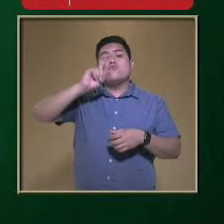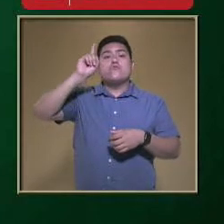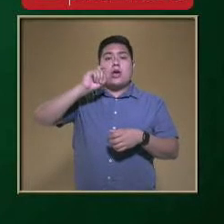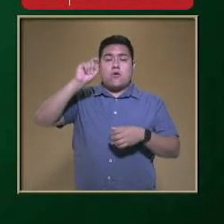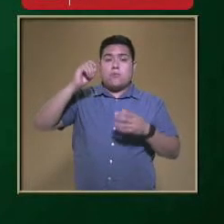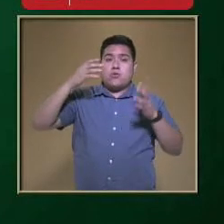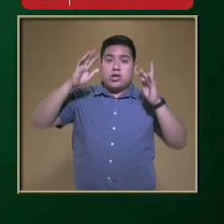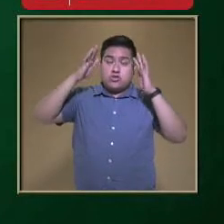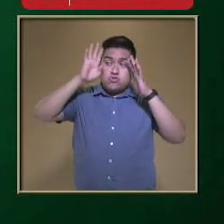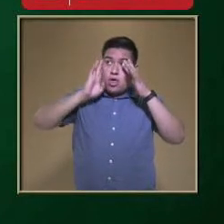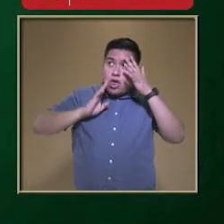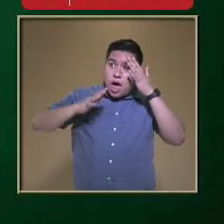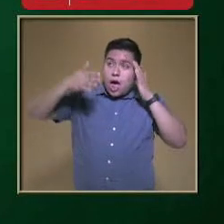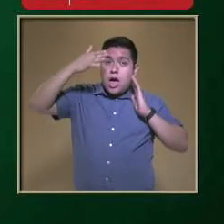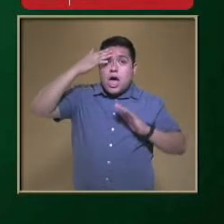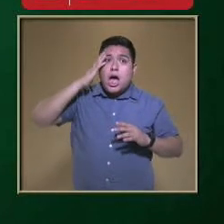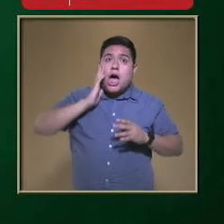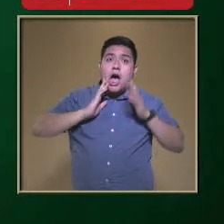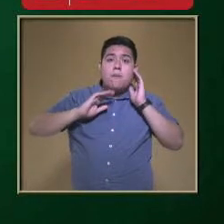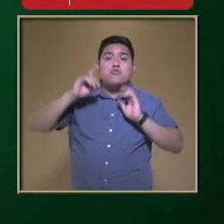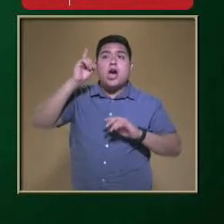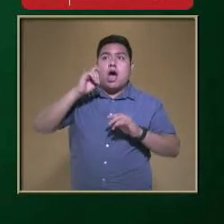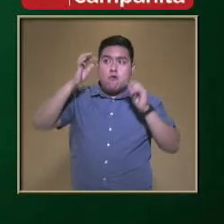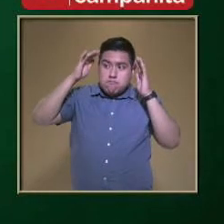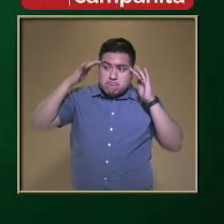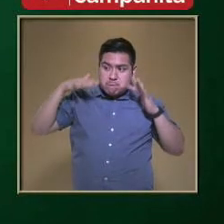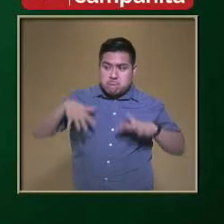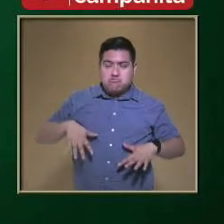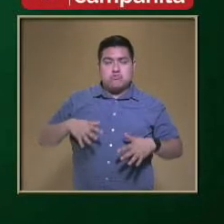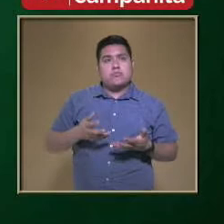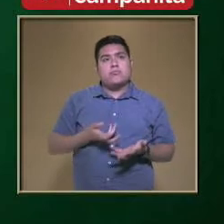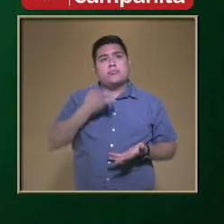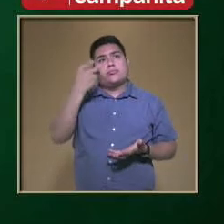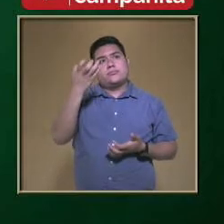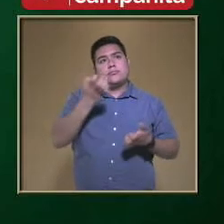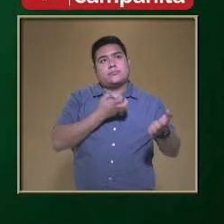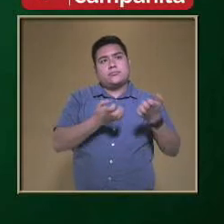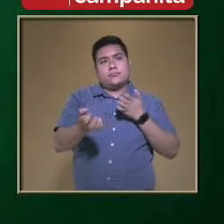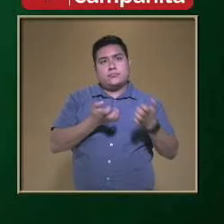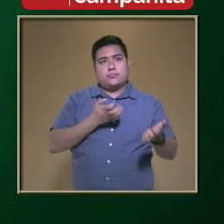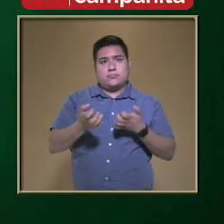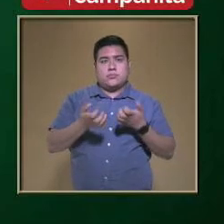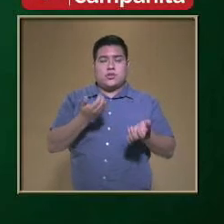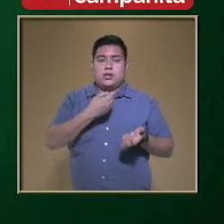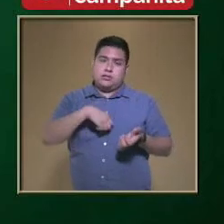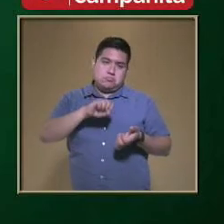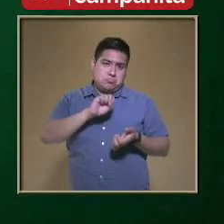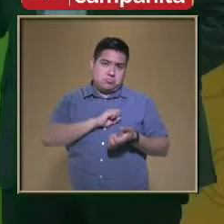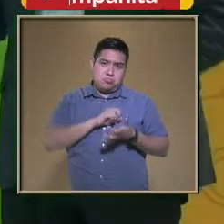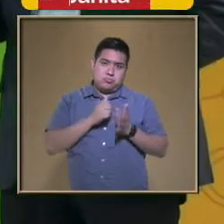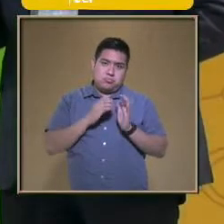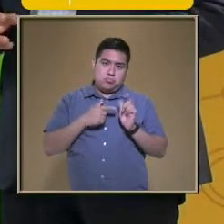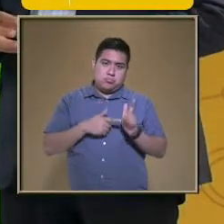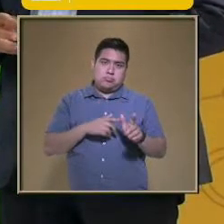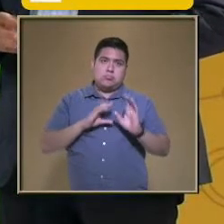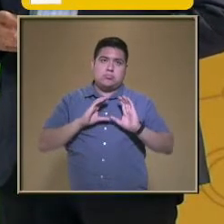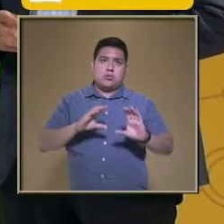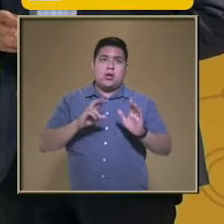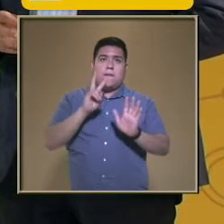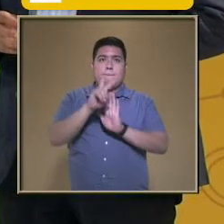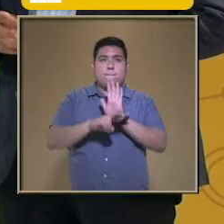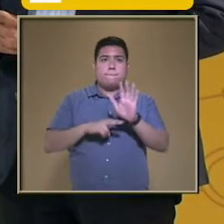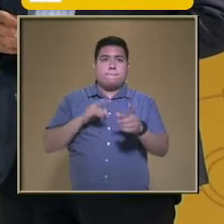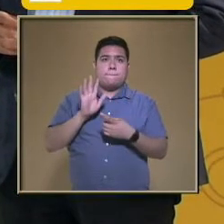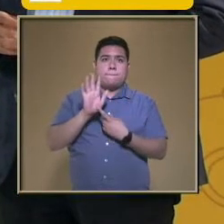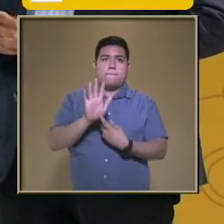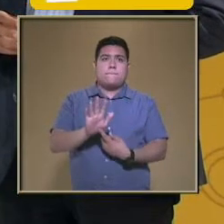Que se recomiendan Si Realizas ejercicio O para mantener La salud En general Vamos a pasar A un video Que